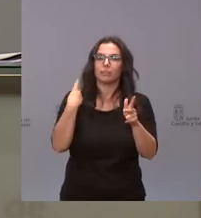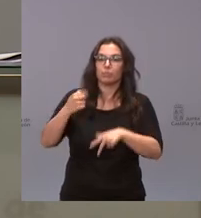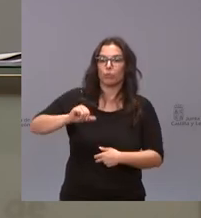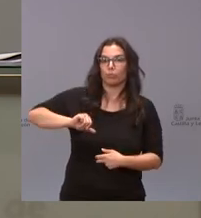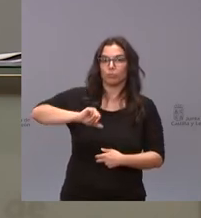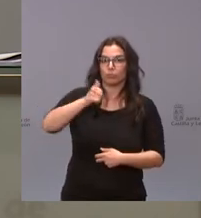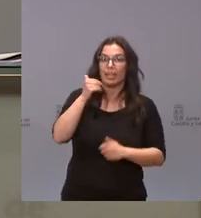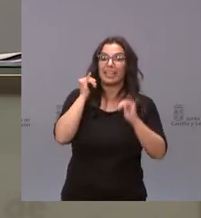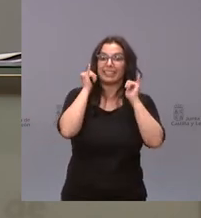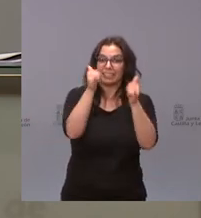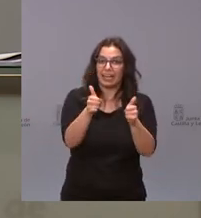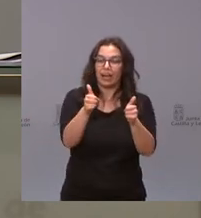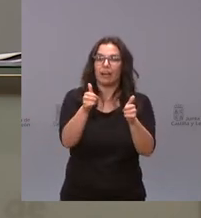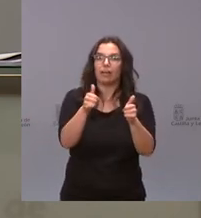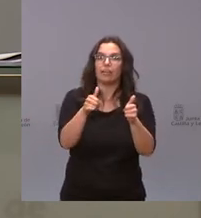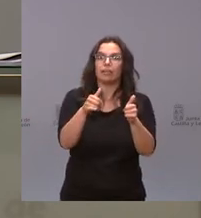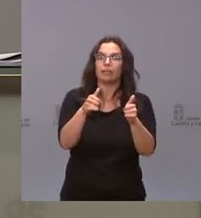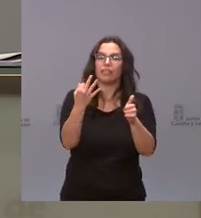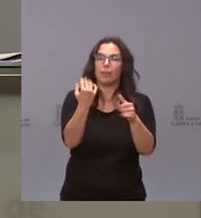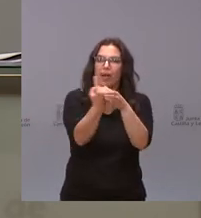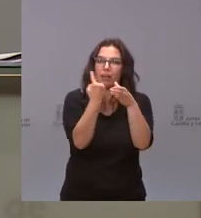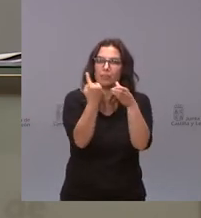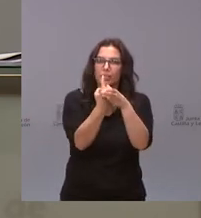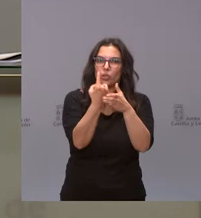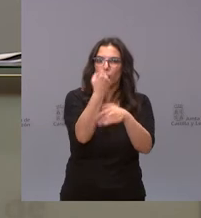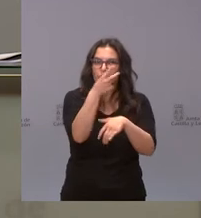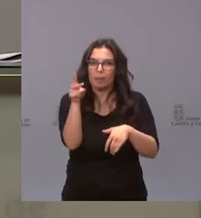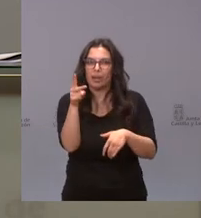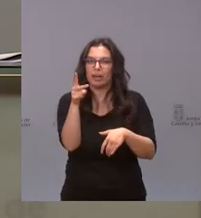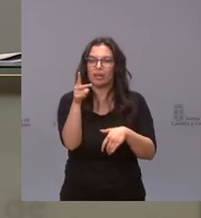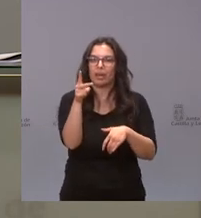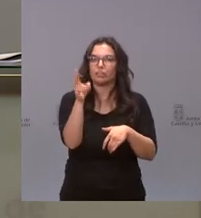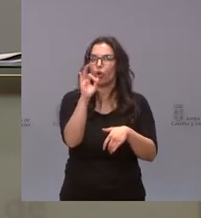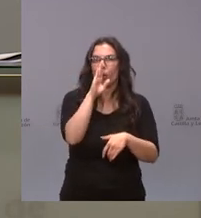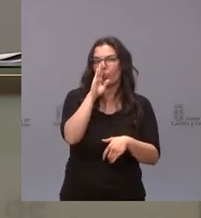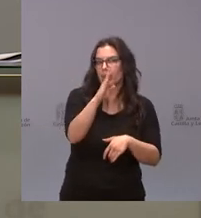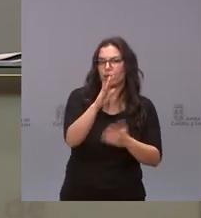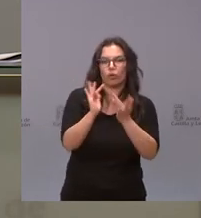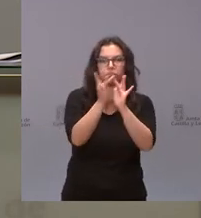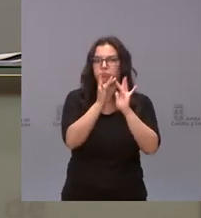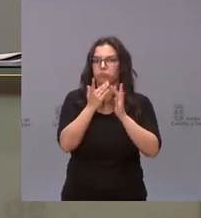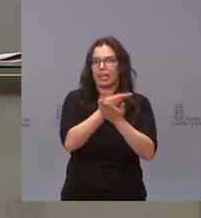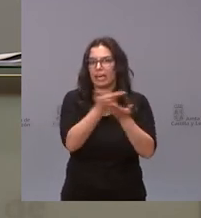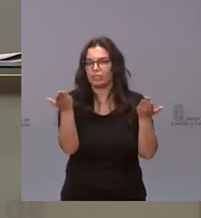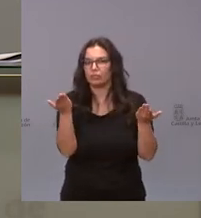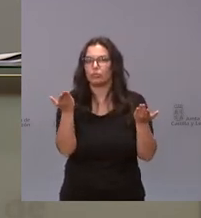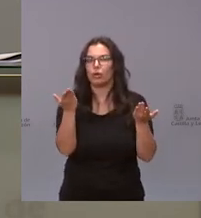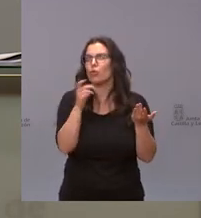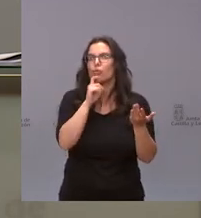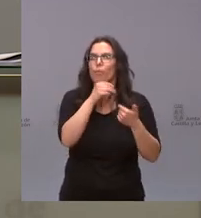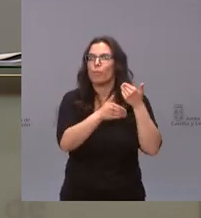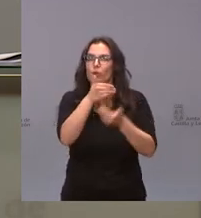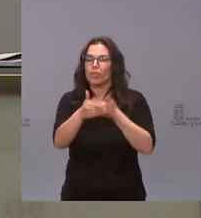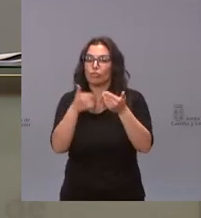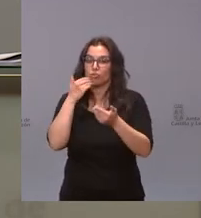confinados o no durante un proceso de 15 días o si directamente pasan a convivir con el resto de usuarios cómo va a ser ese